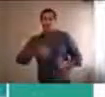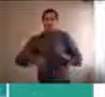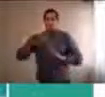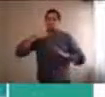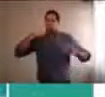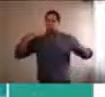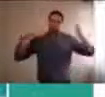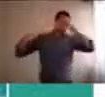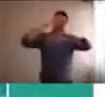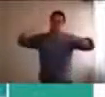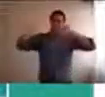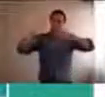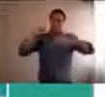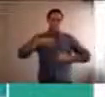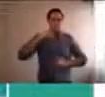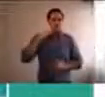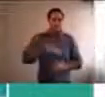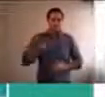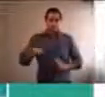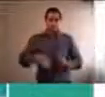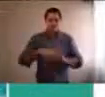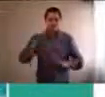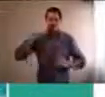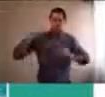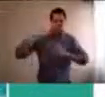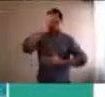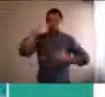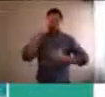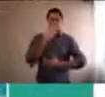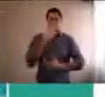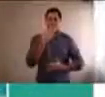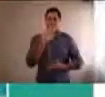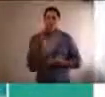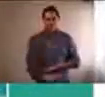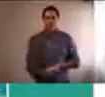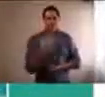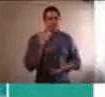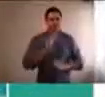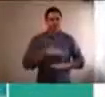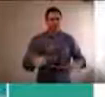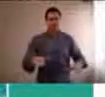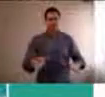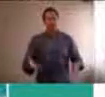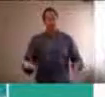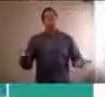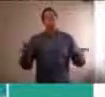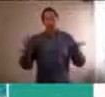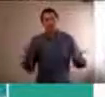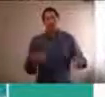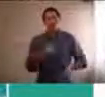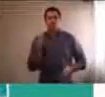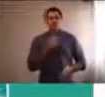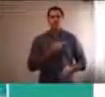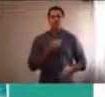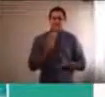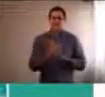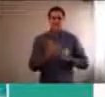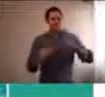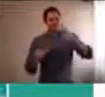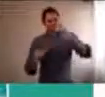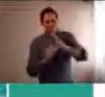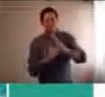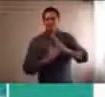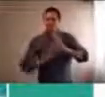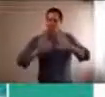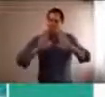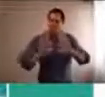Y creo que por eso la invitación a detenernos, es a tratar de darnos como un espacio para ver qué